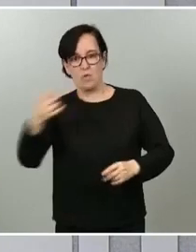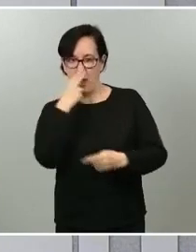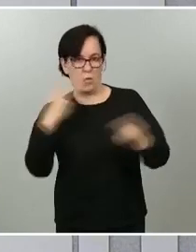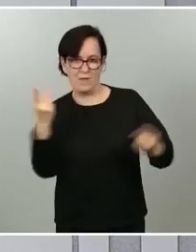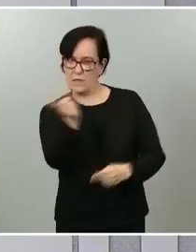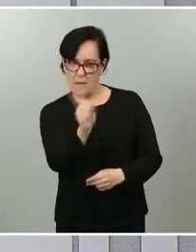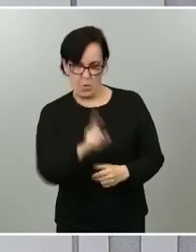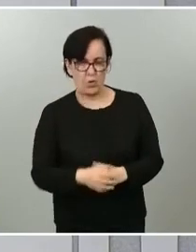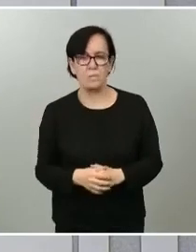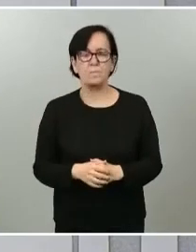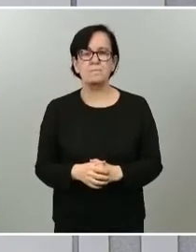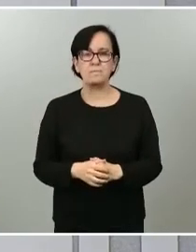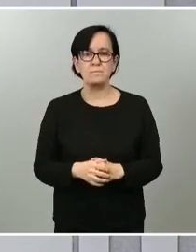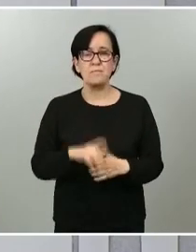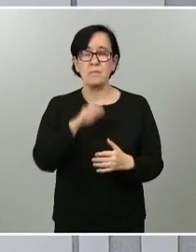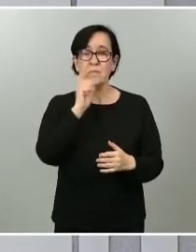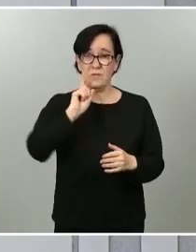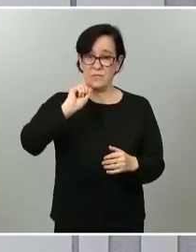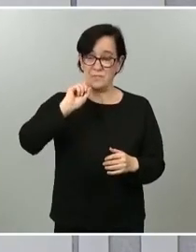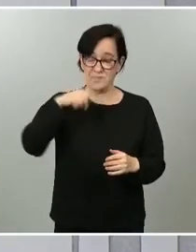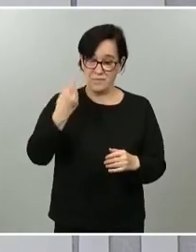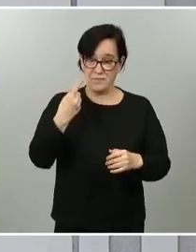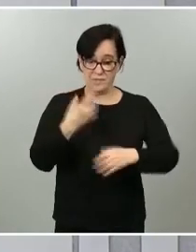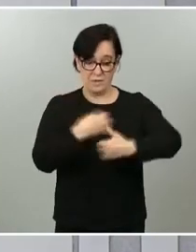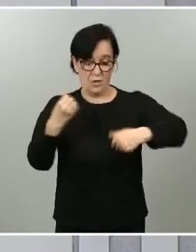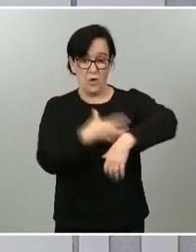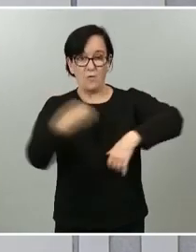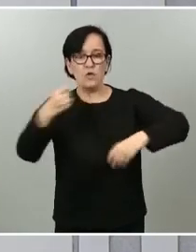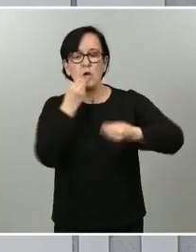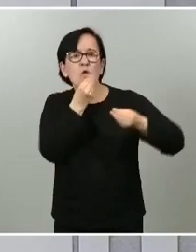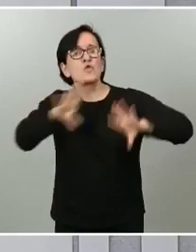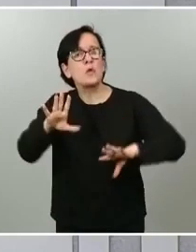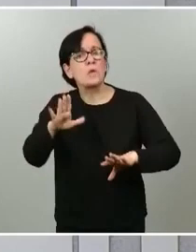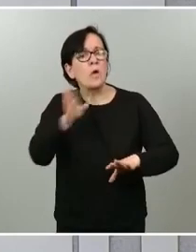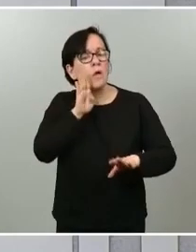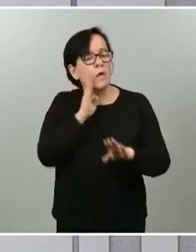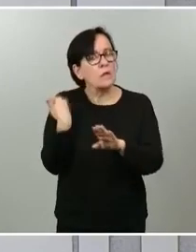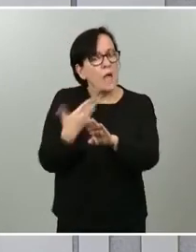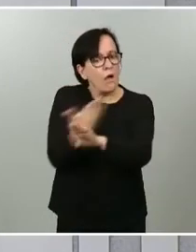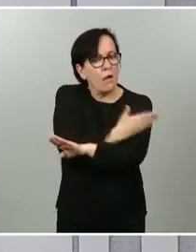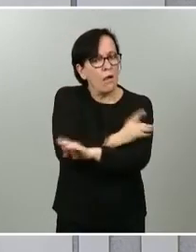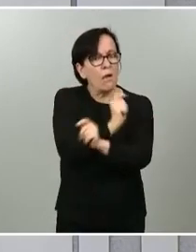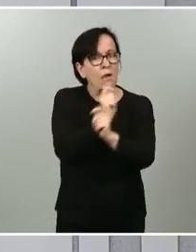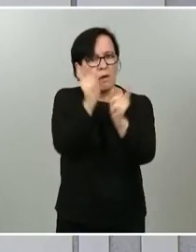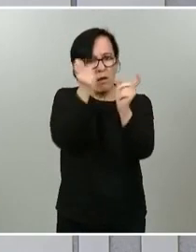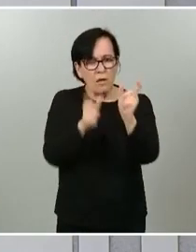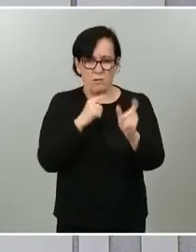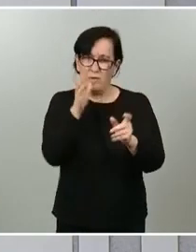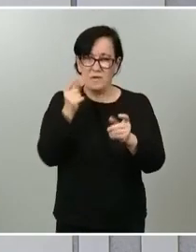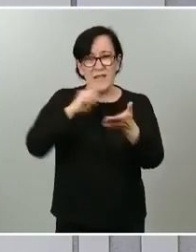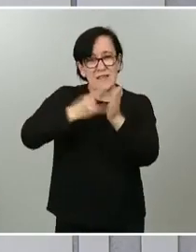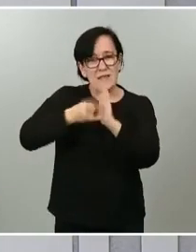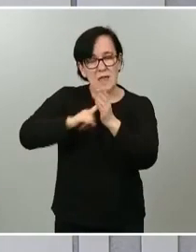Y, además, otro aspecto relevante de este fondo es que no sustituye a los que ya se asignan con cargo a los sistemas de